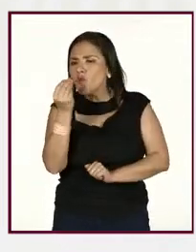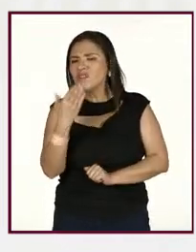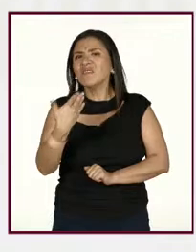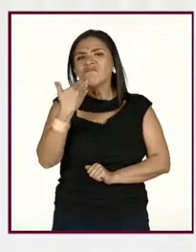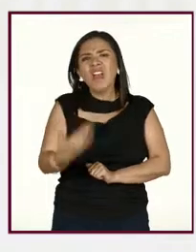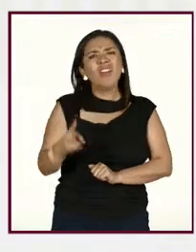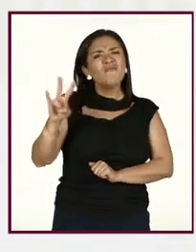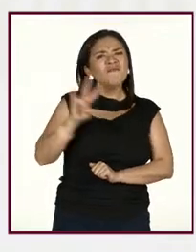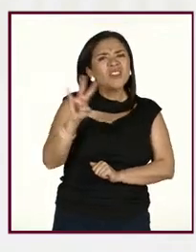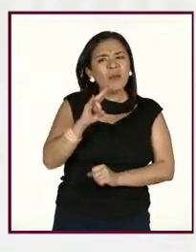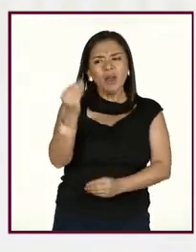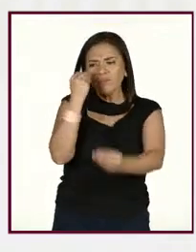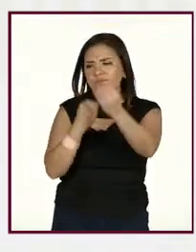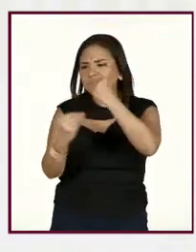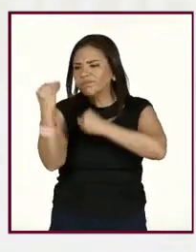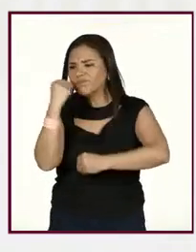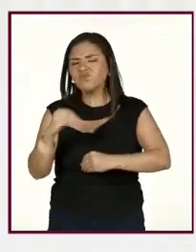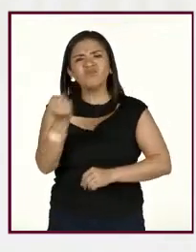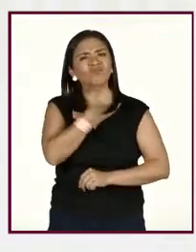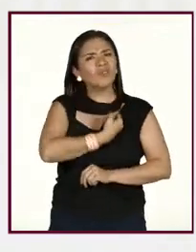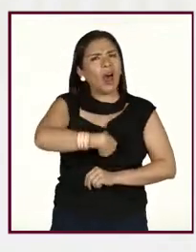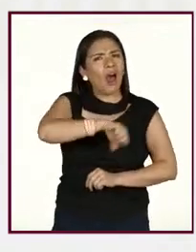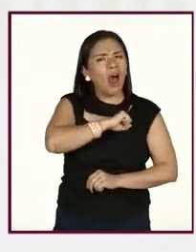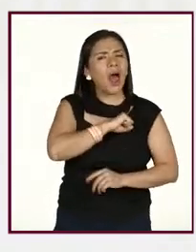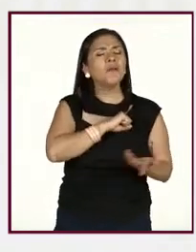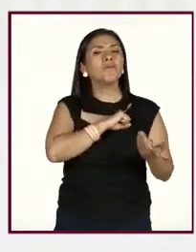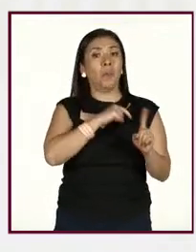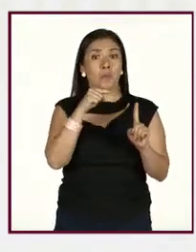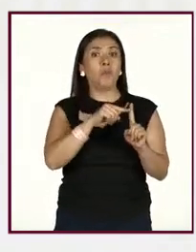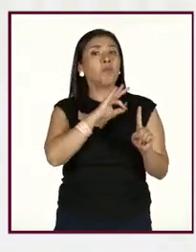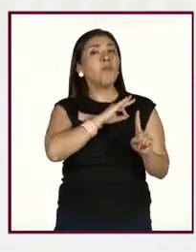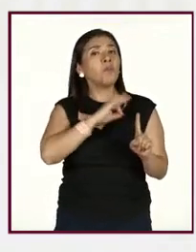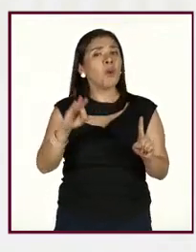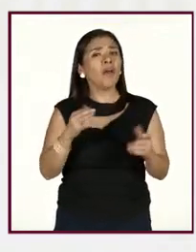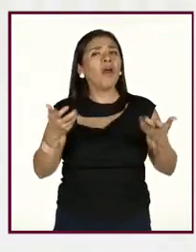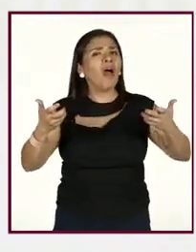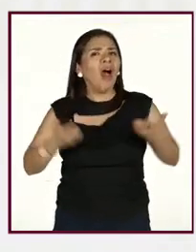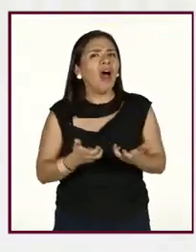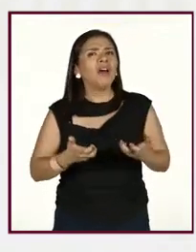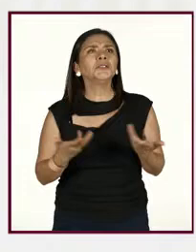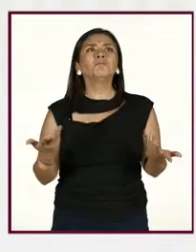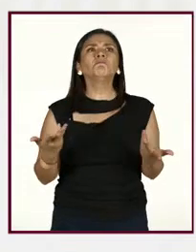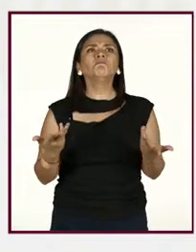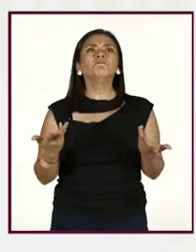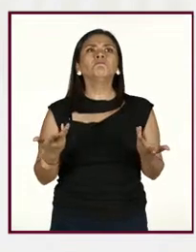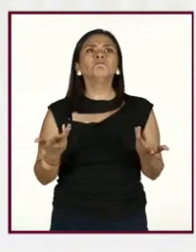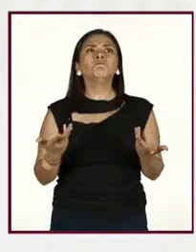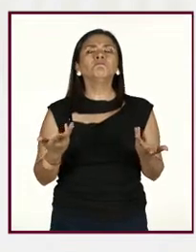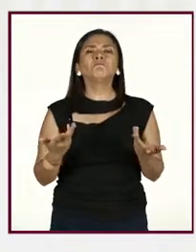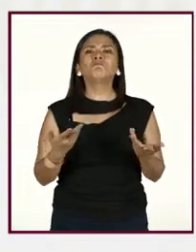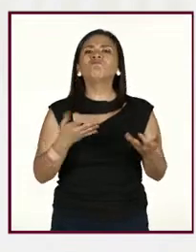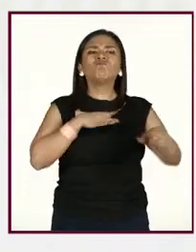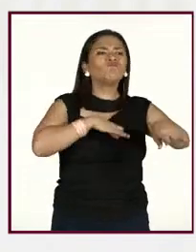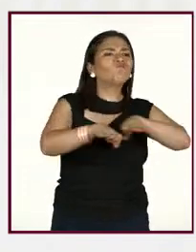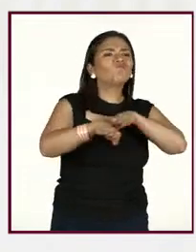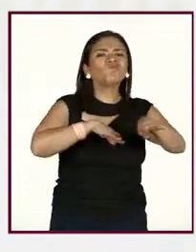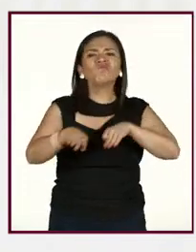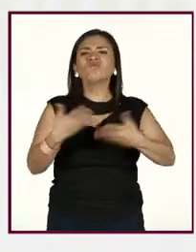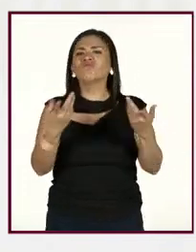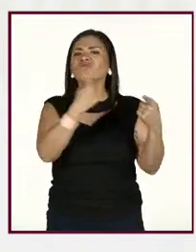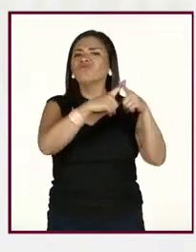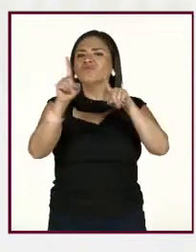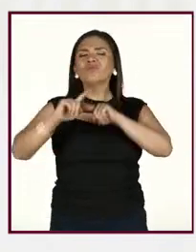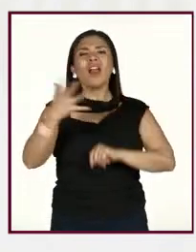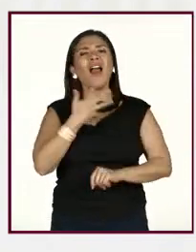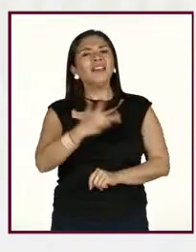en nutrientes, que ha consumido, puede desempeñar mejor sus labores, se encuentra con